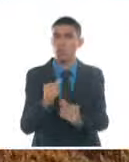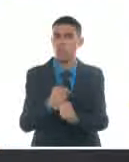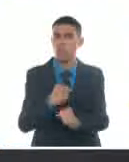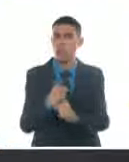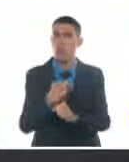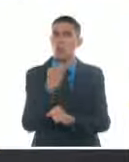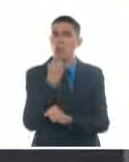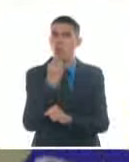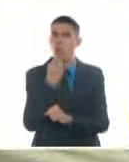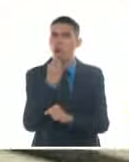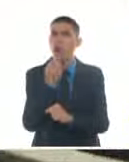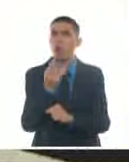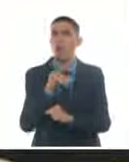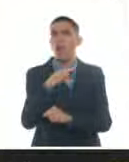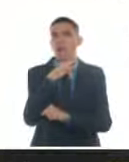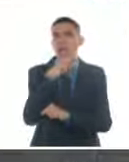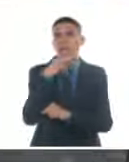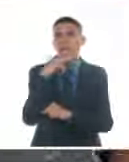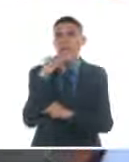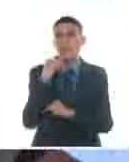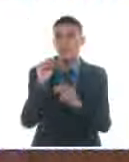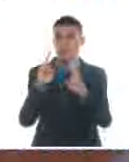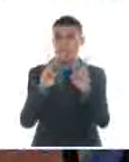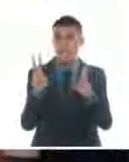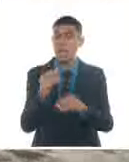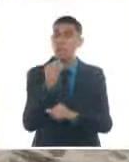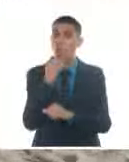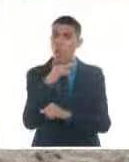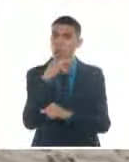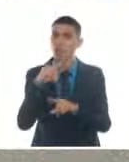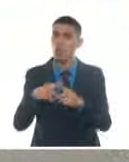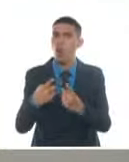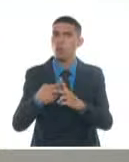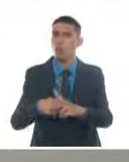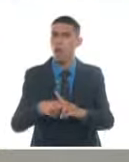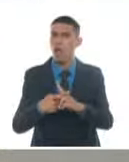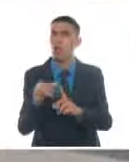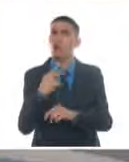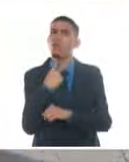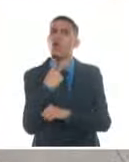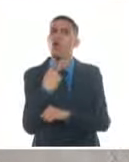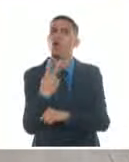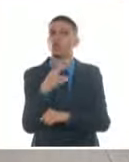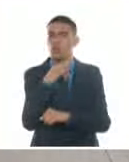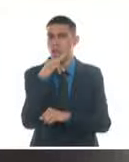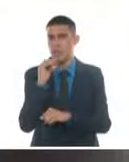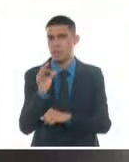percibirse lentitud en el acceso de Internet y en el servicio de voz de la telefonía móvil.